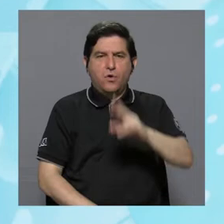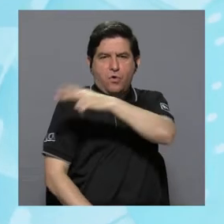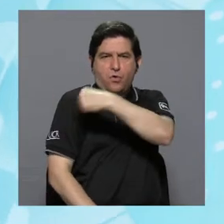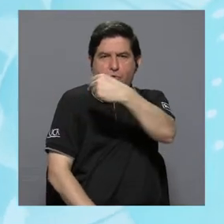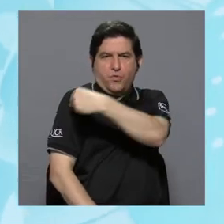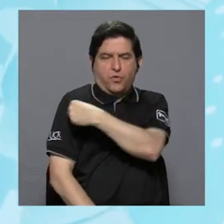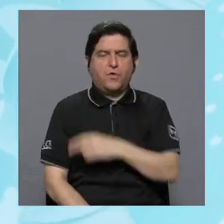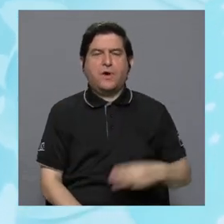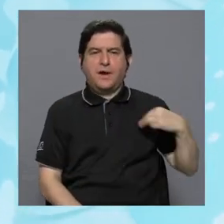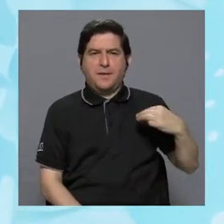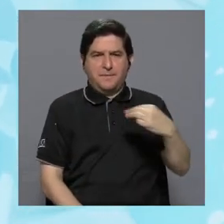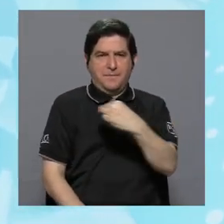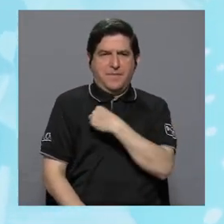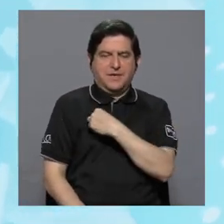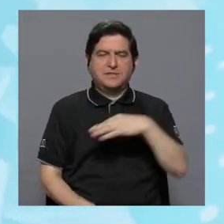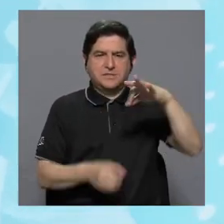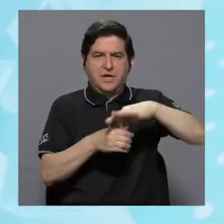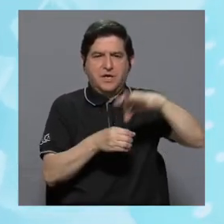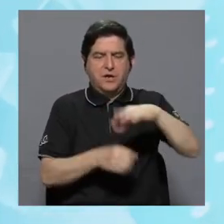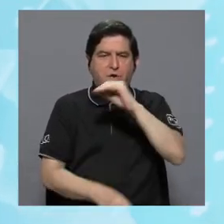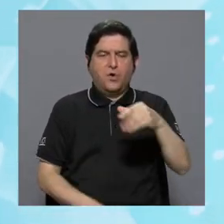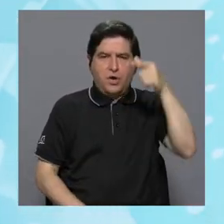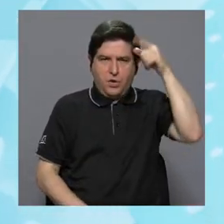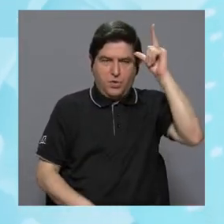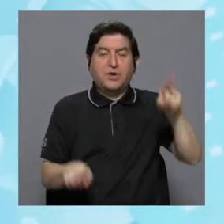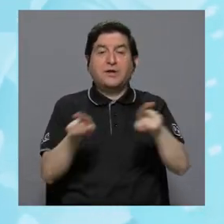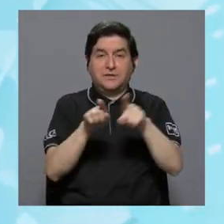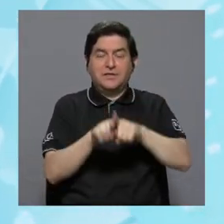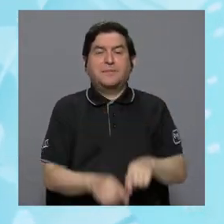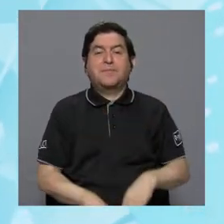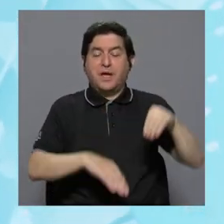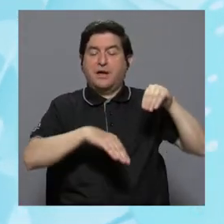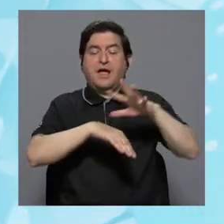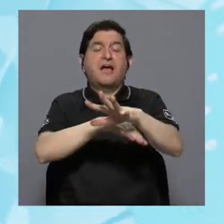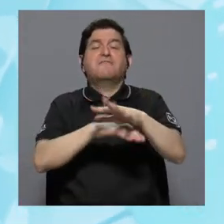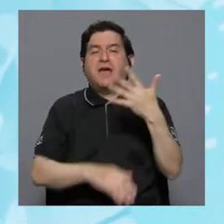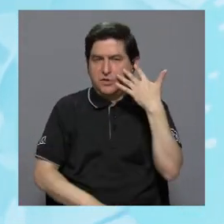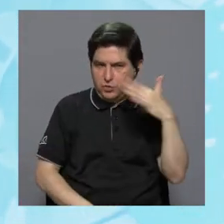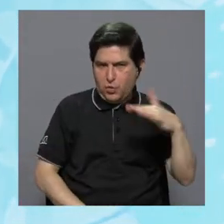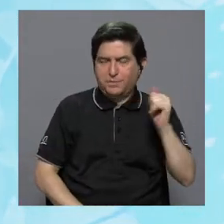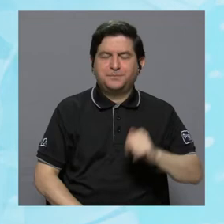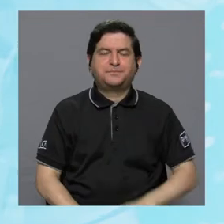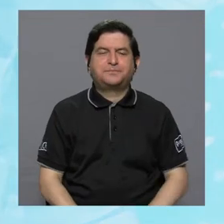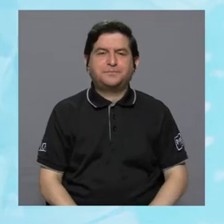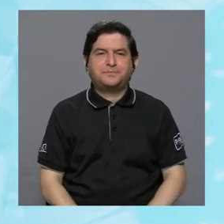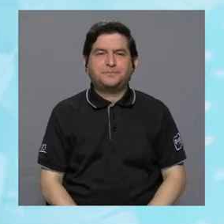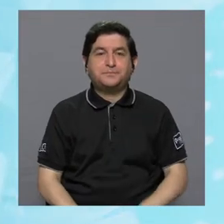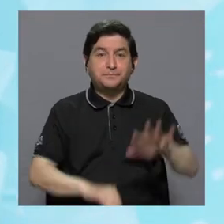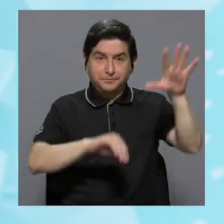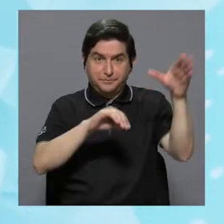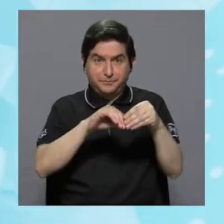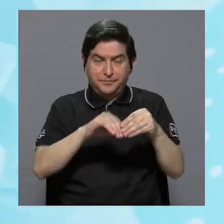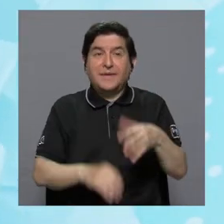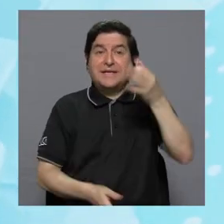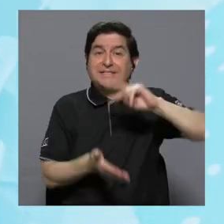el Ministerio de Agricultura y Ganadería también tendrán repercusiones similares. Además, supondría un hueco